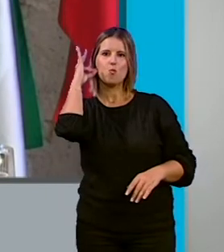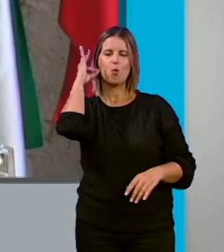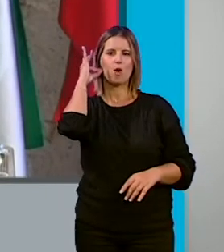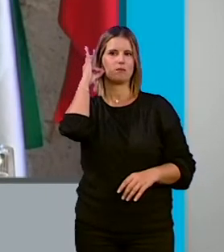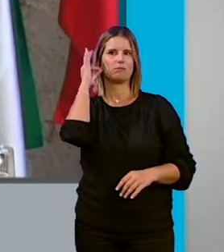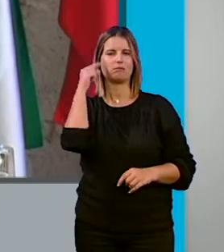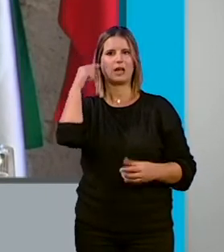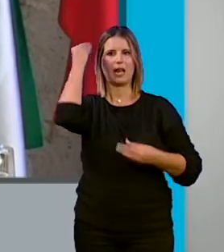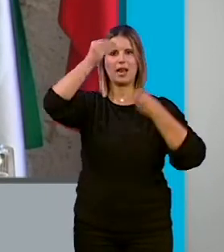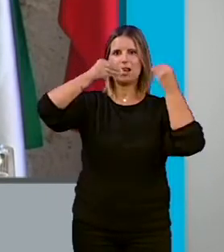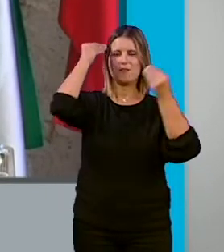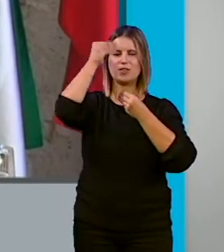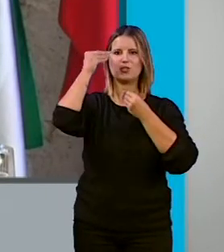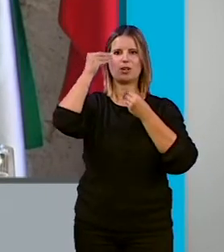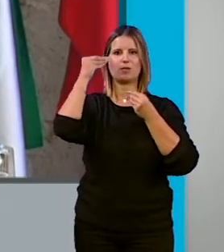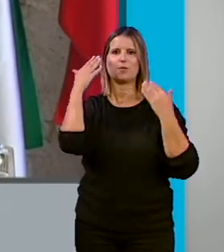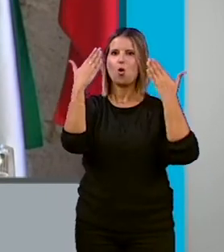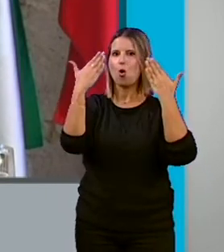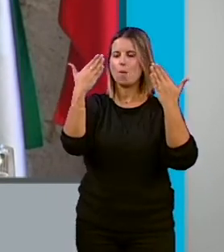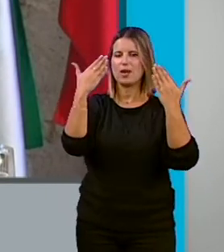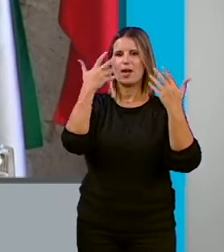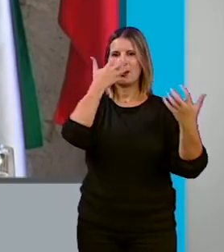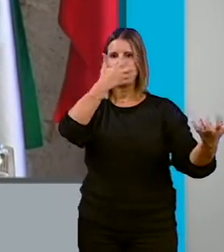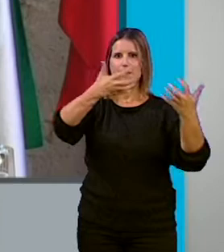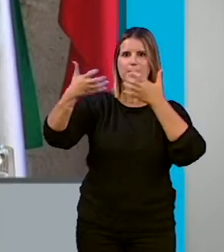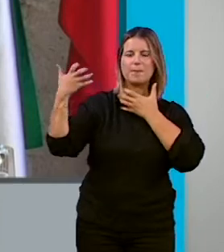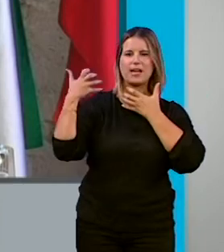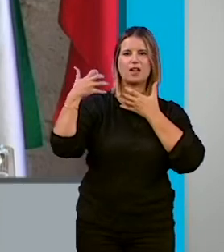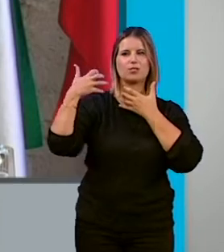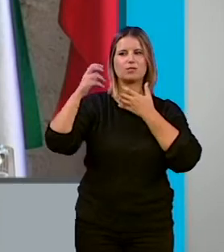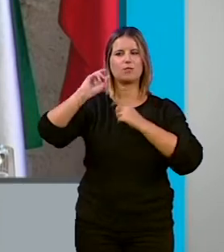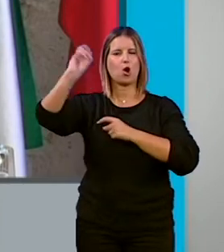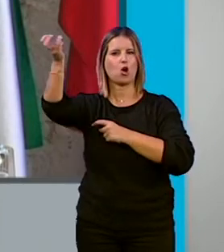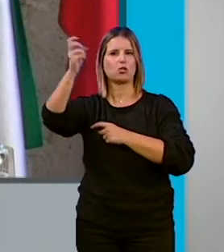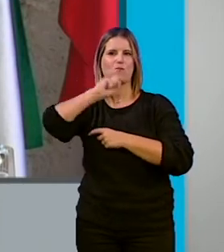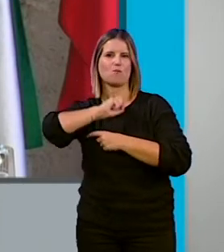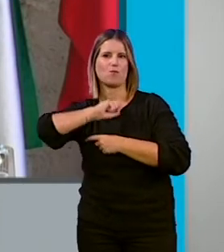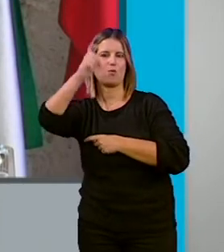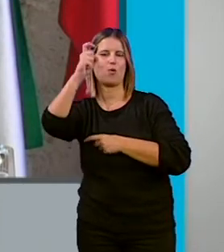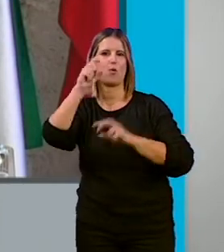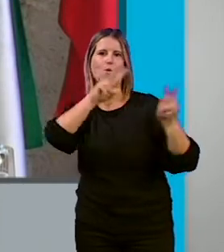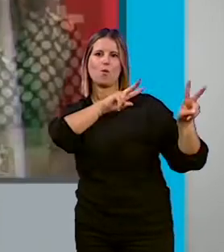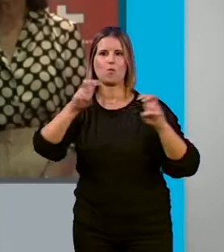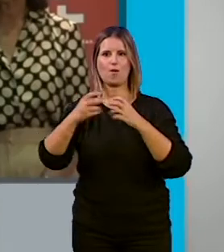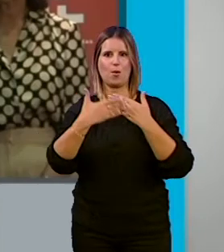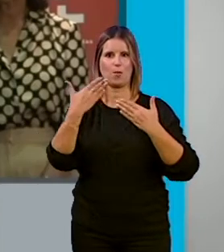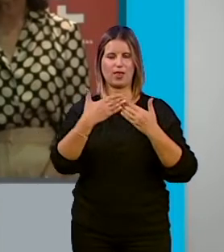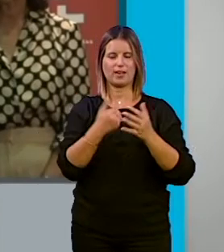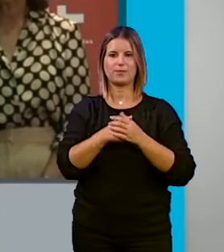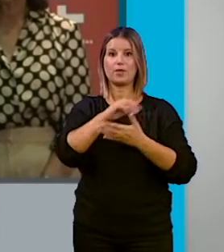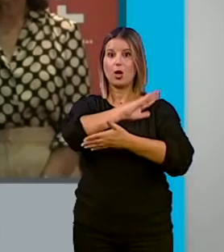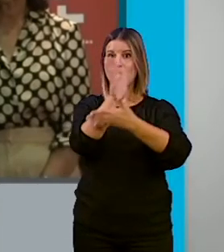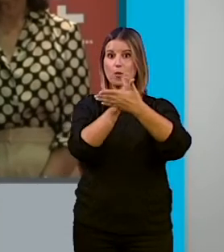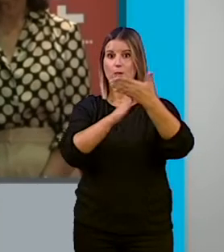homenaje que han hecho grandes, como Picasso y Matisse, hacia otros pioneros de la modernidad. El poeta